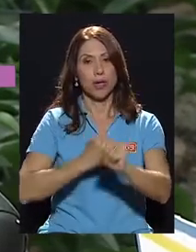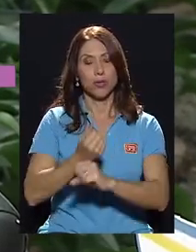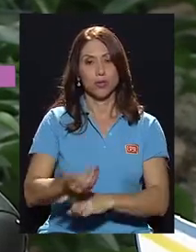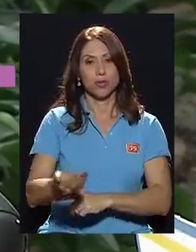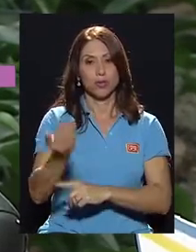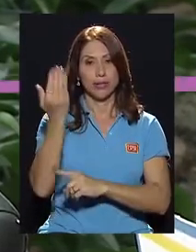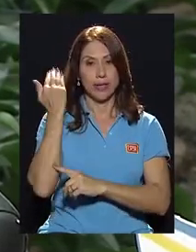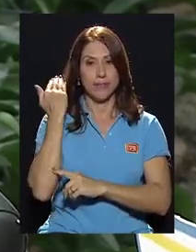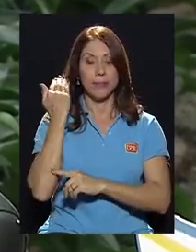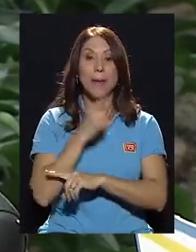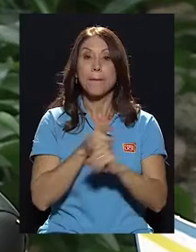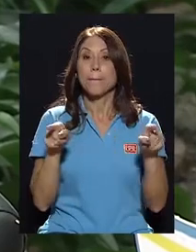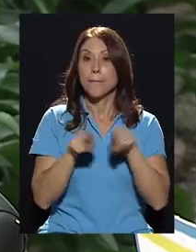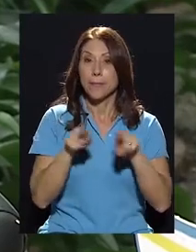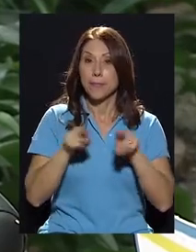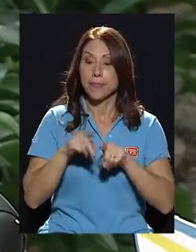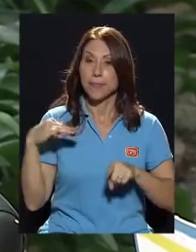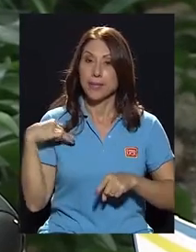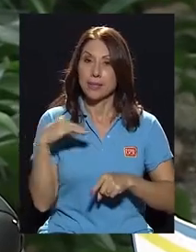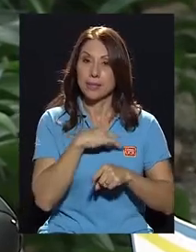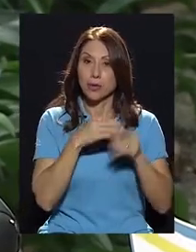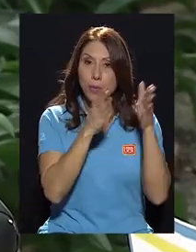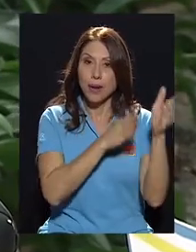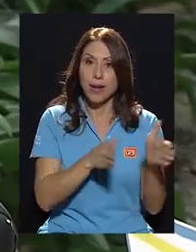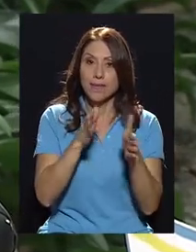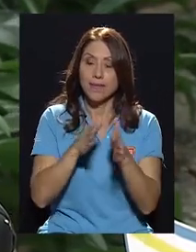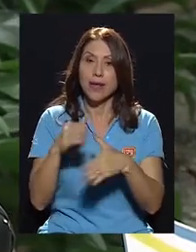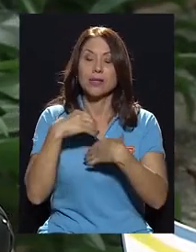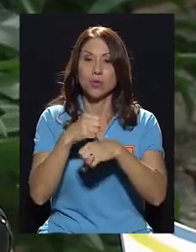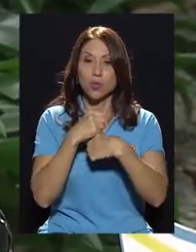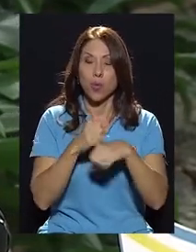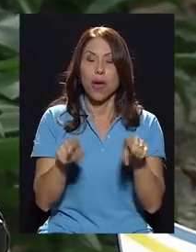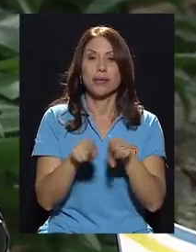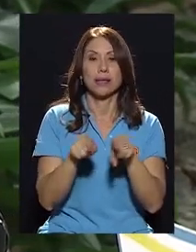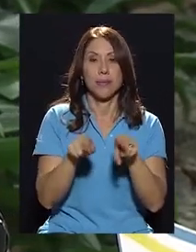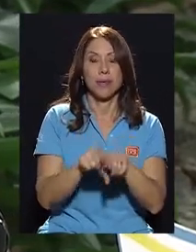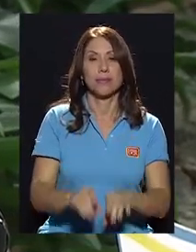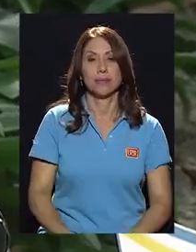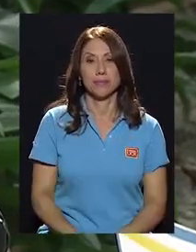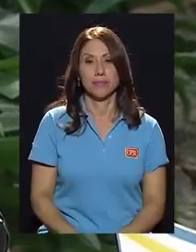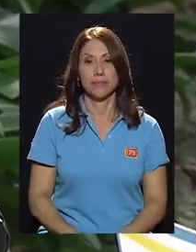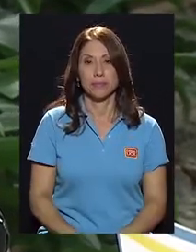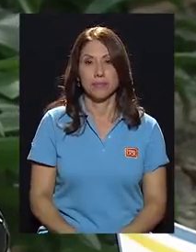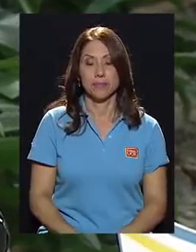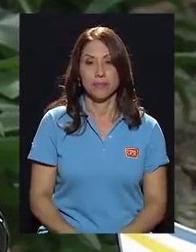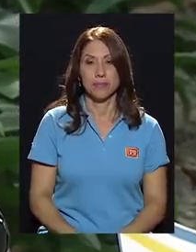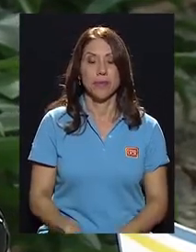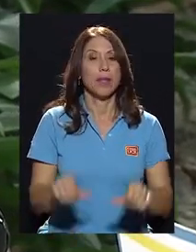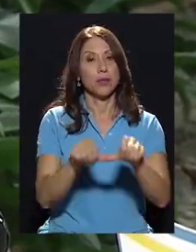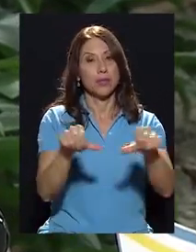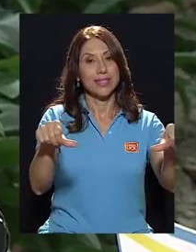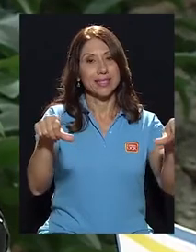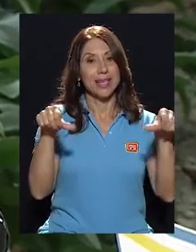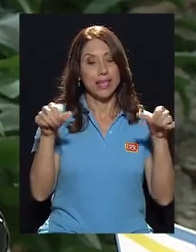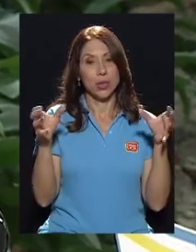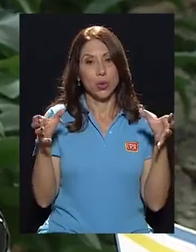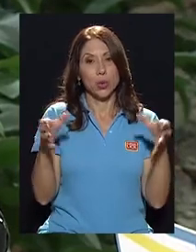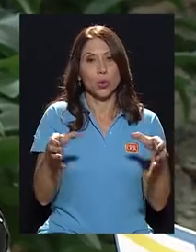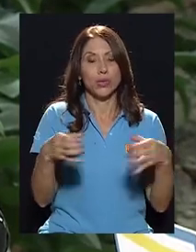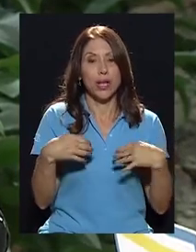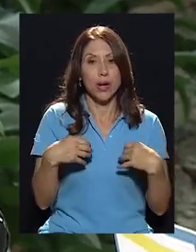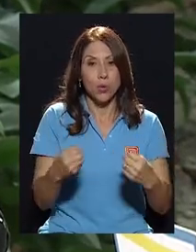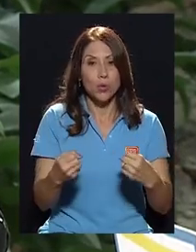pero que además el Ministerio de Planificación lo hace también. Entonces, el sector salud está